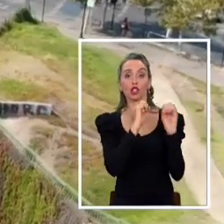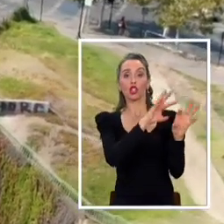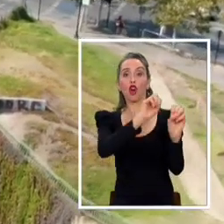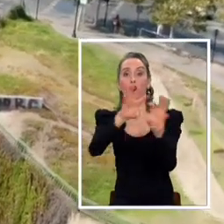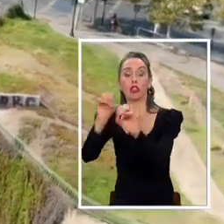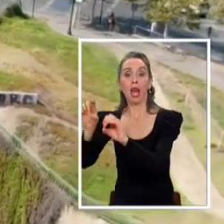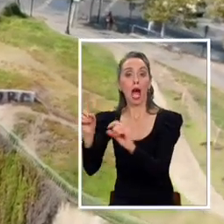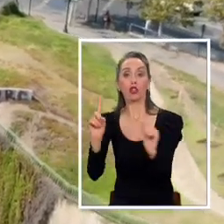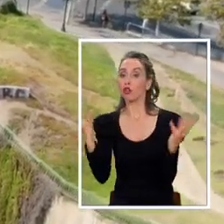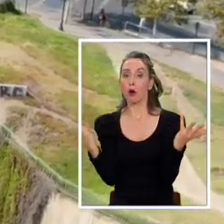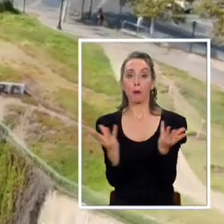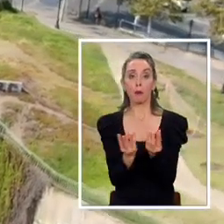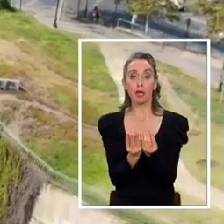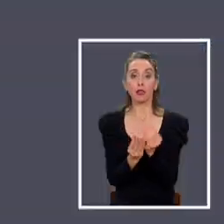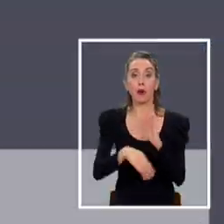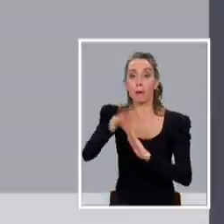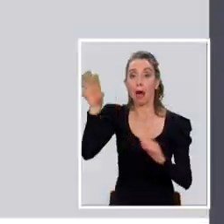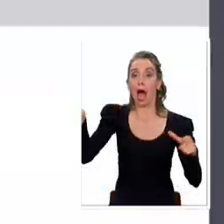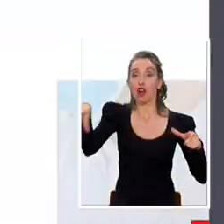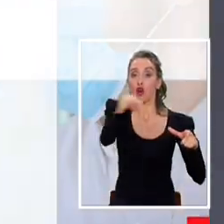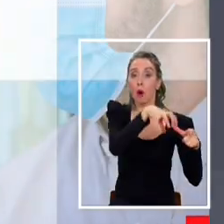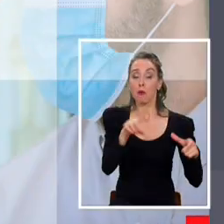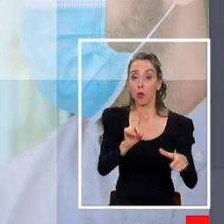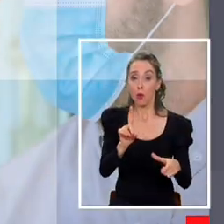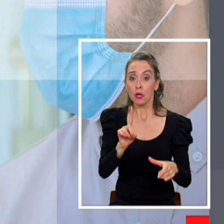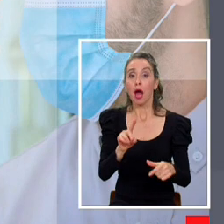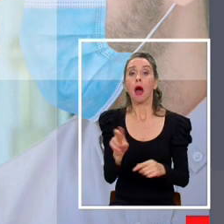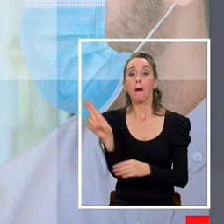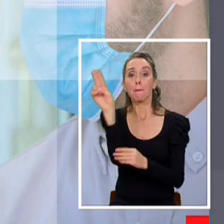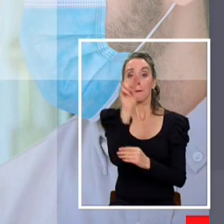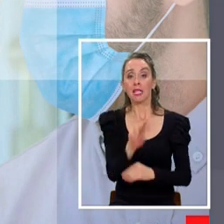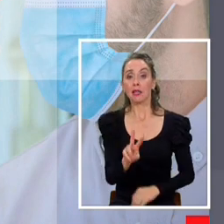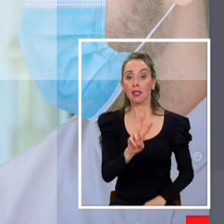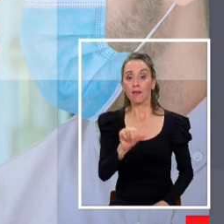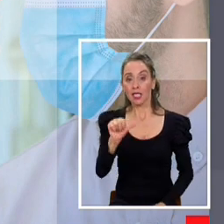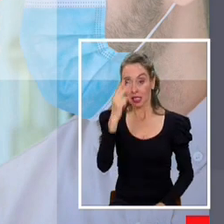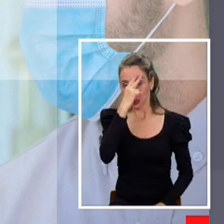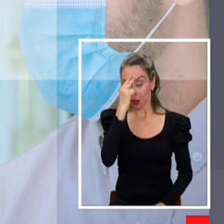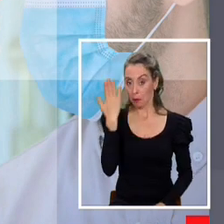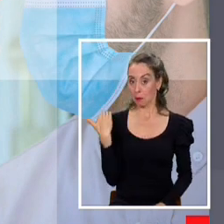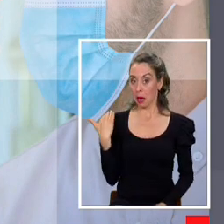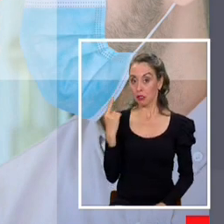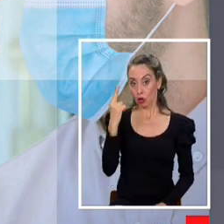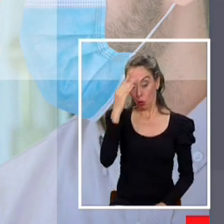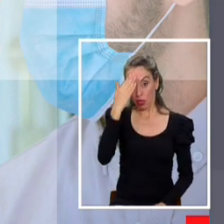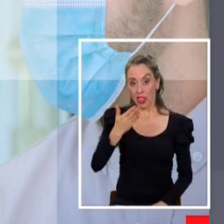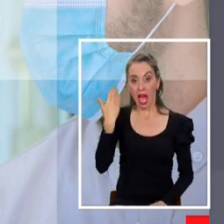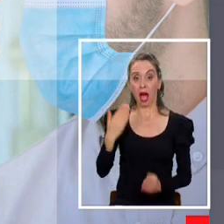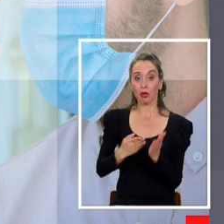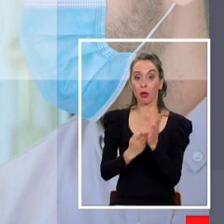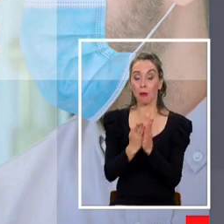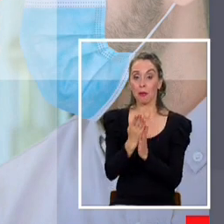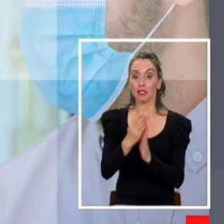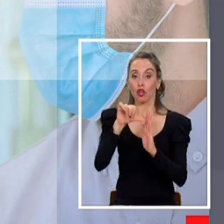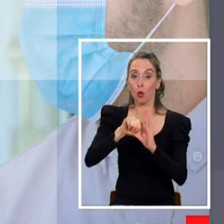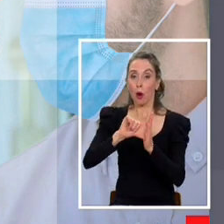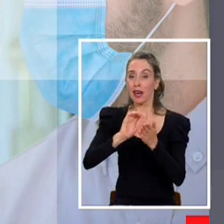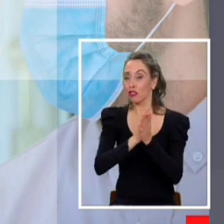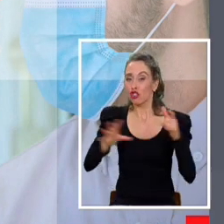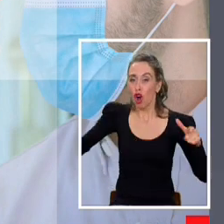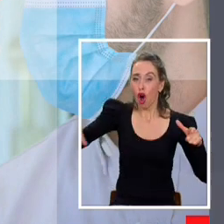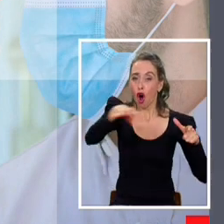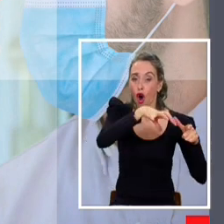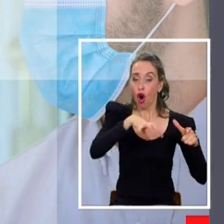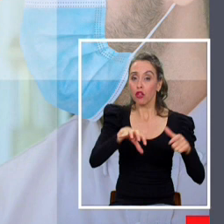Al menos no en la mayoría de las comunas. Por ejemplo, La Pintana, el 26 de marzo pasado, un día antes de que comenzara la cuarentena total,